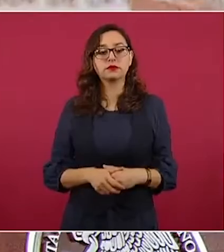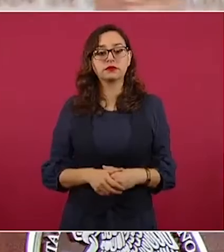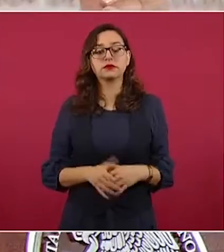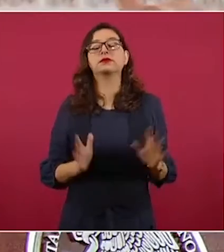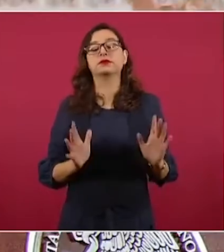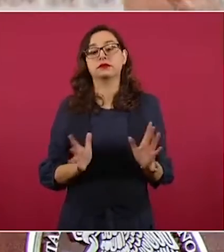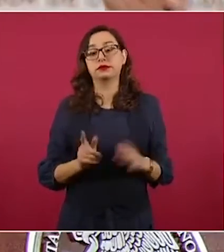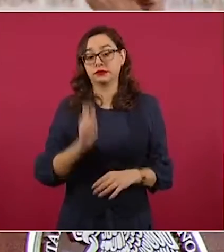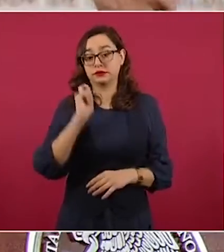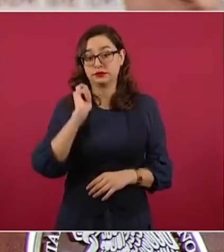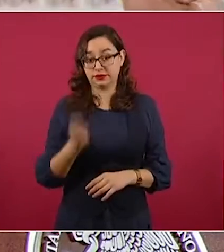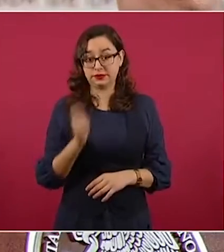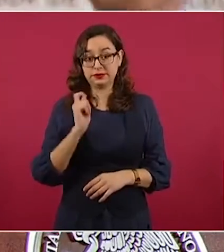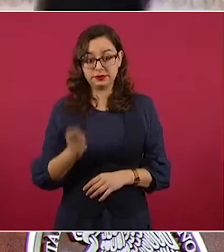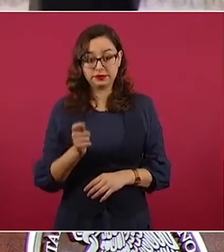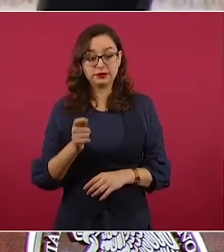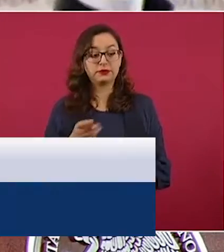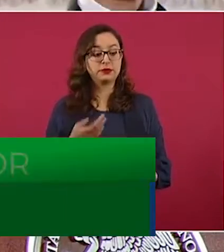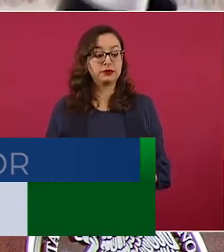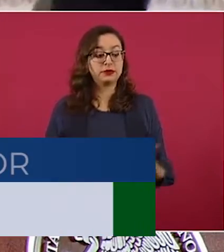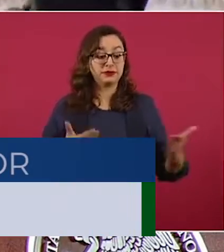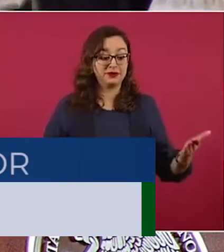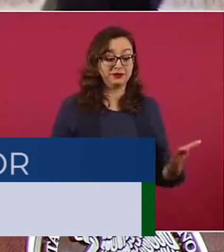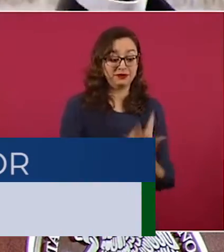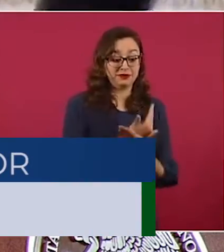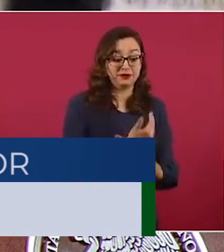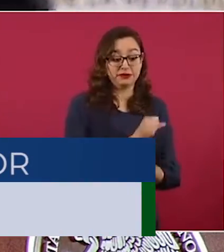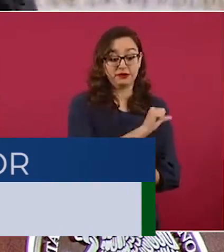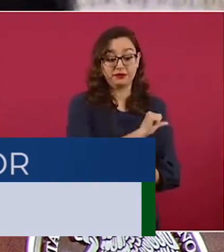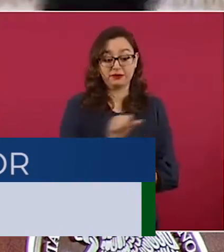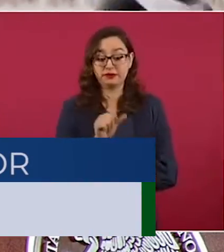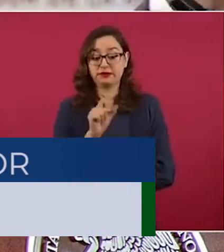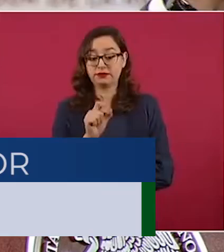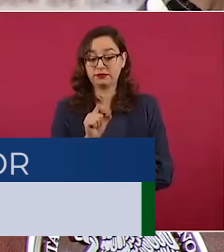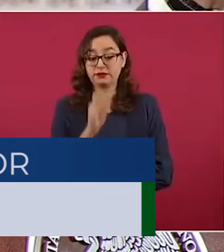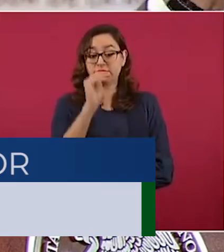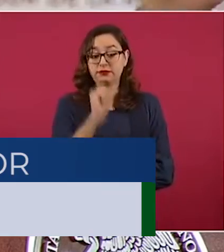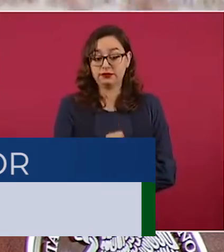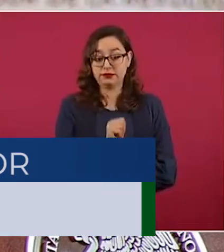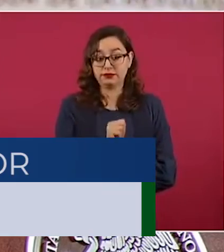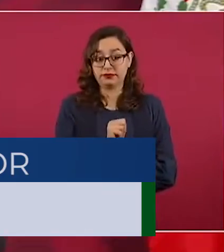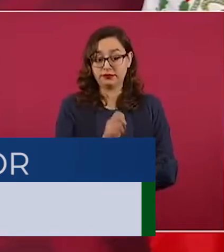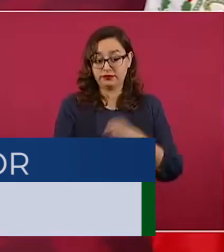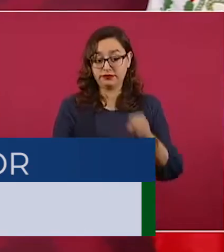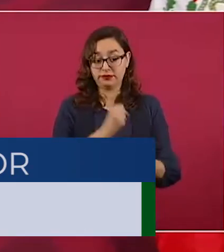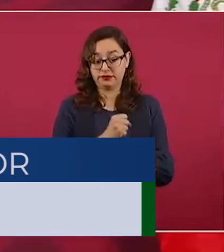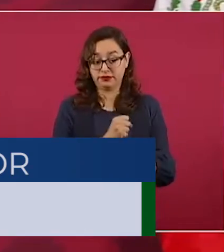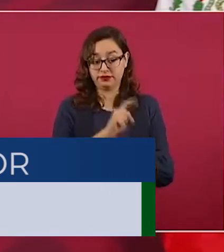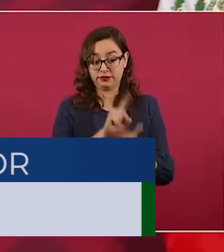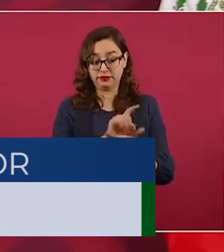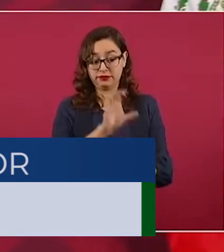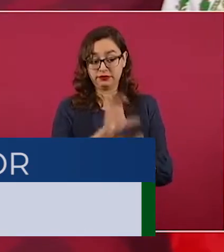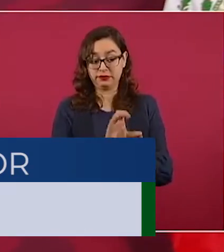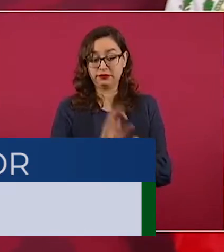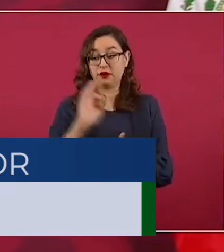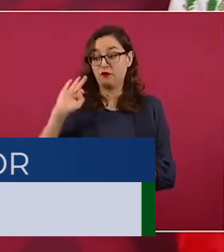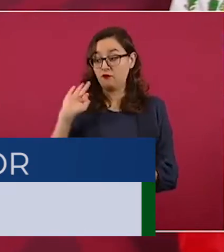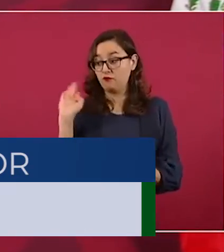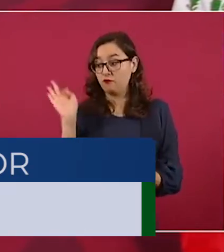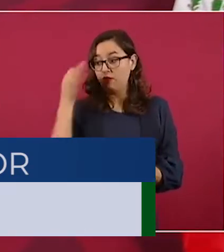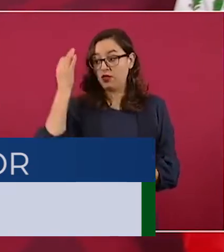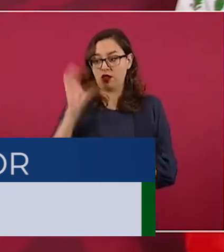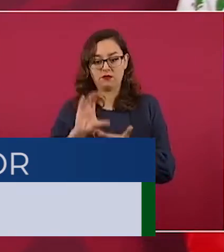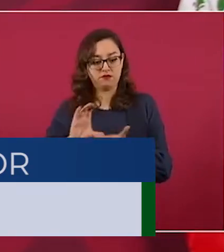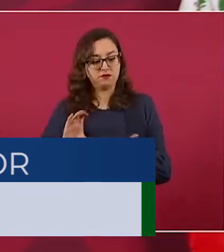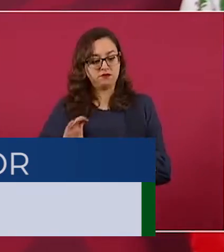por ciento hasta 29 y de 29 a 64 nos dividimos, 50 por ciento